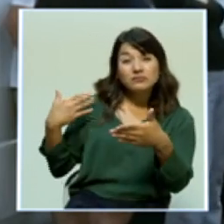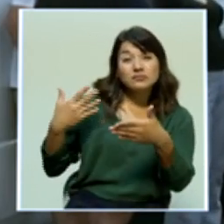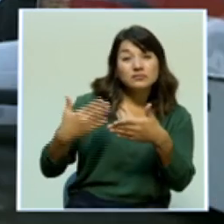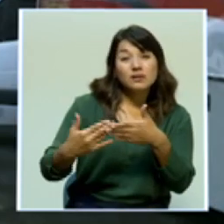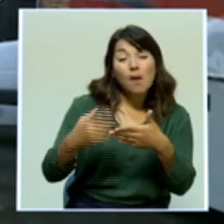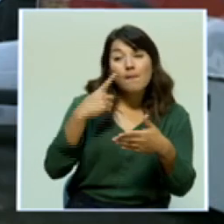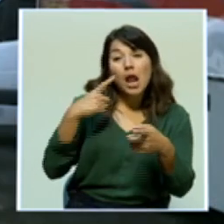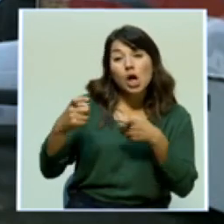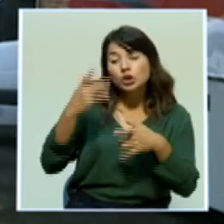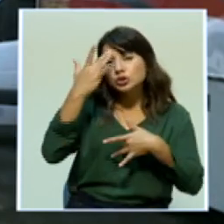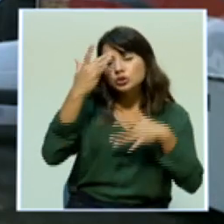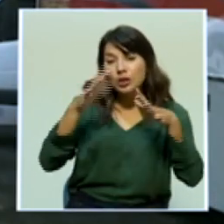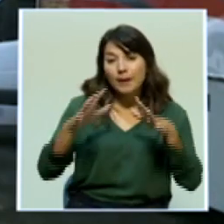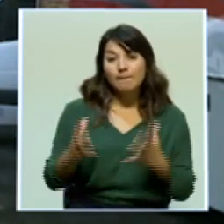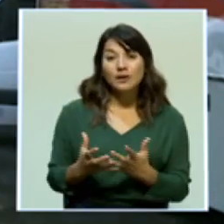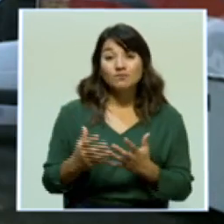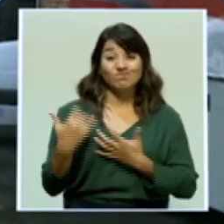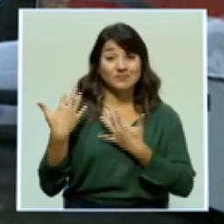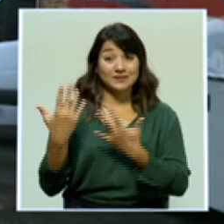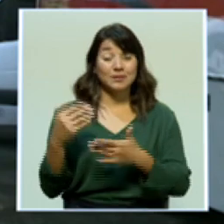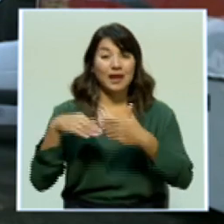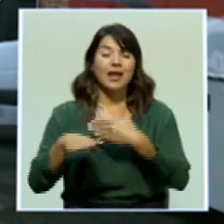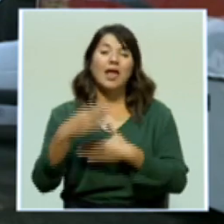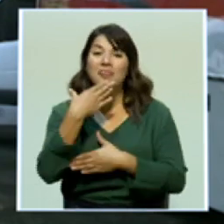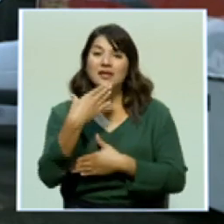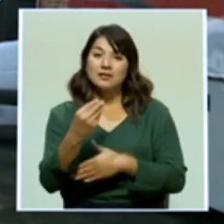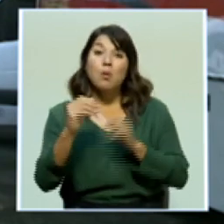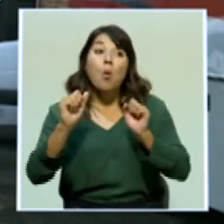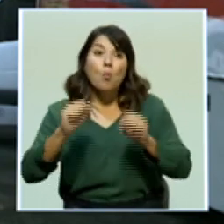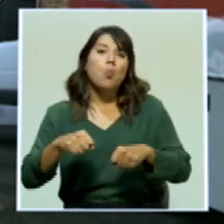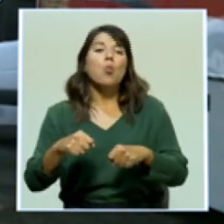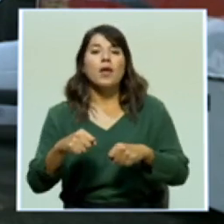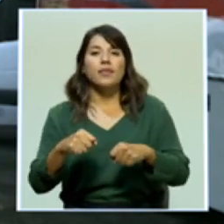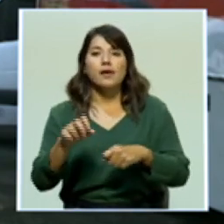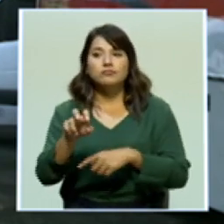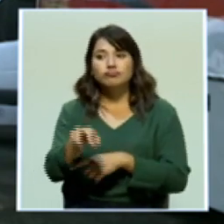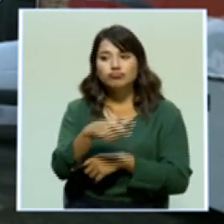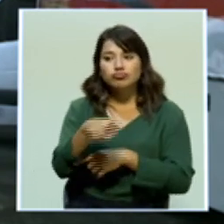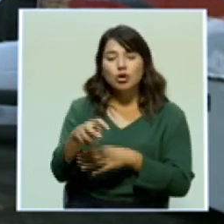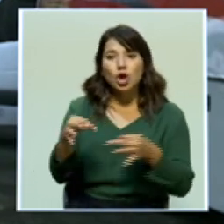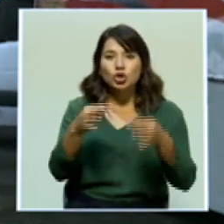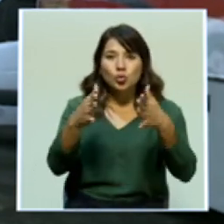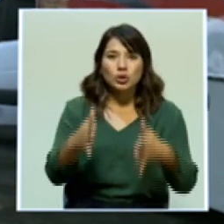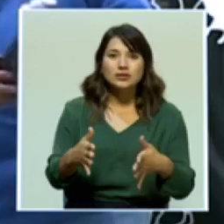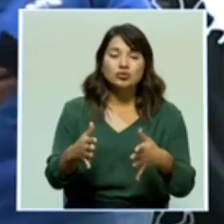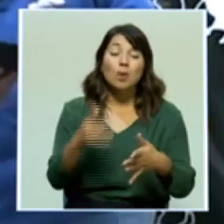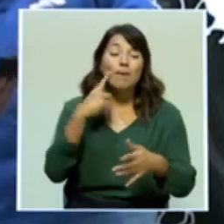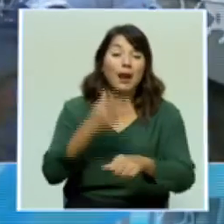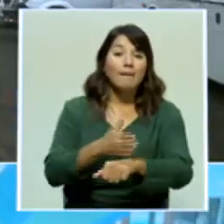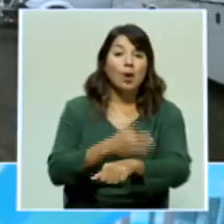controlar el virus. Esperan que en diciembre puede incrementar el turismo y con ello mejorar su economía.